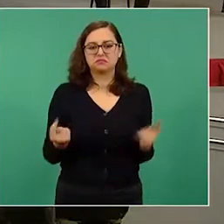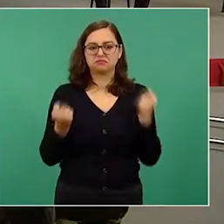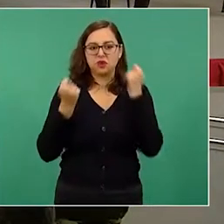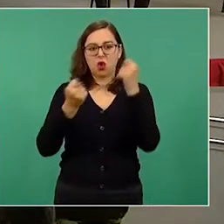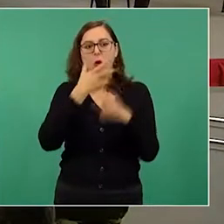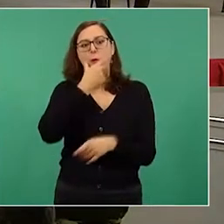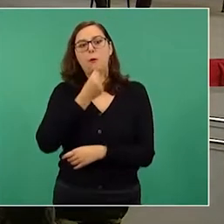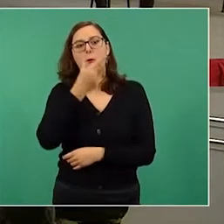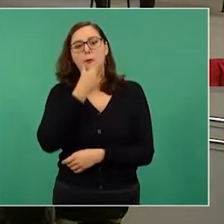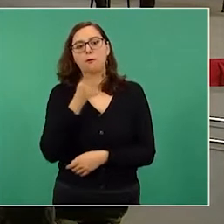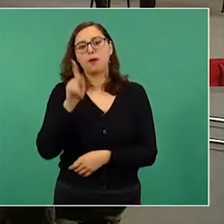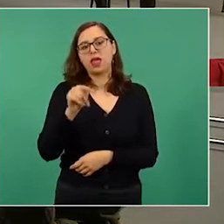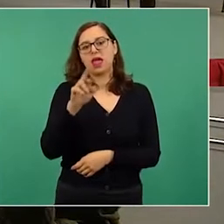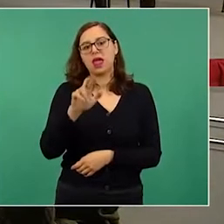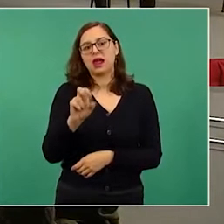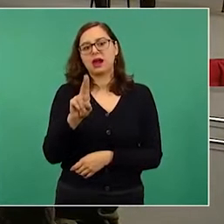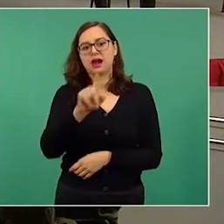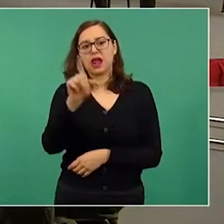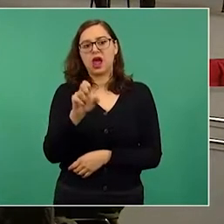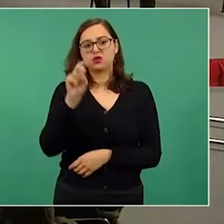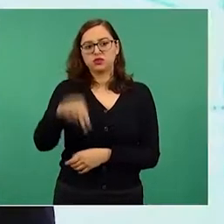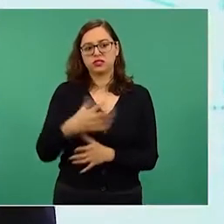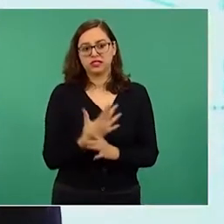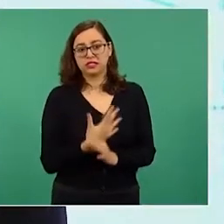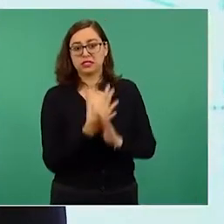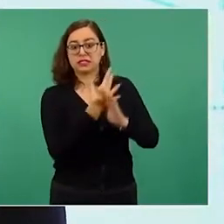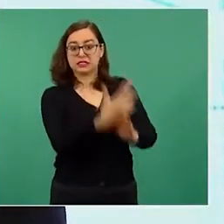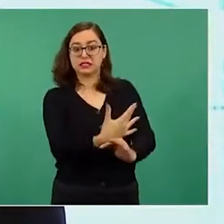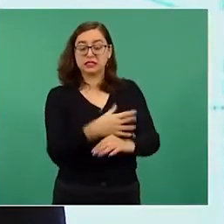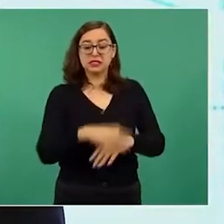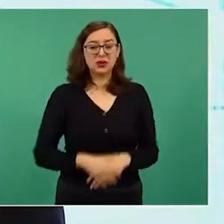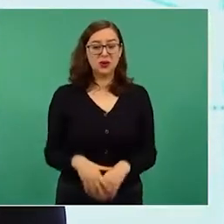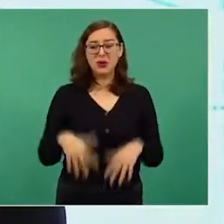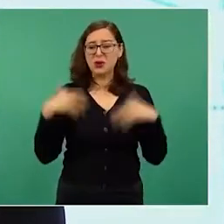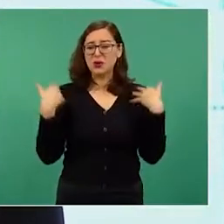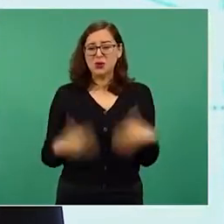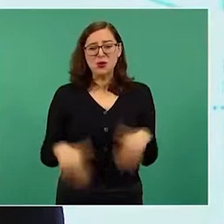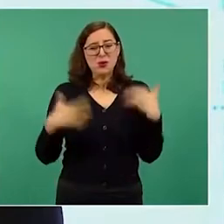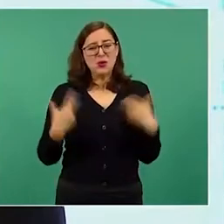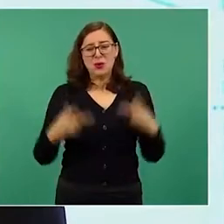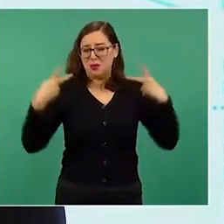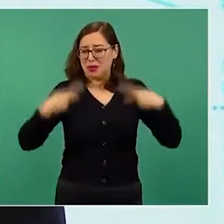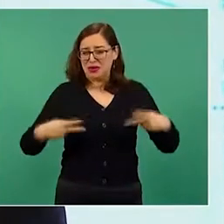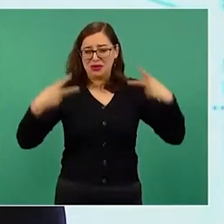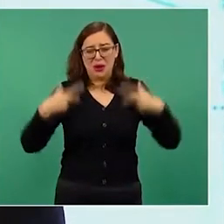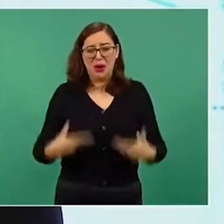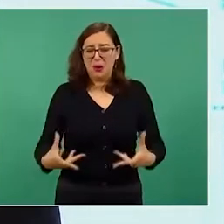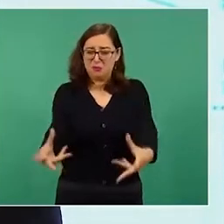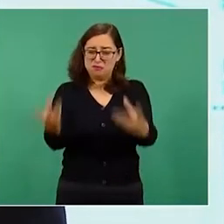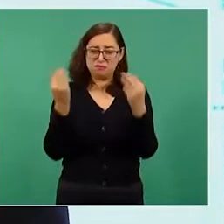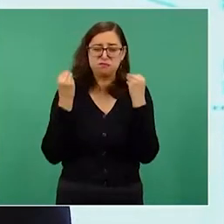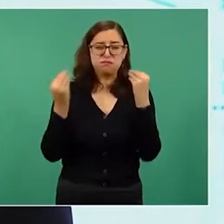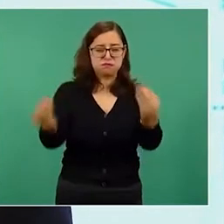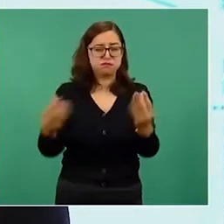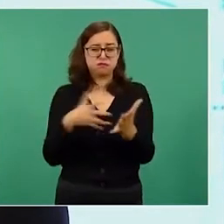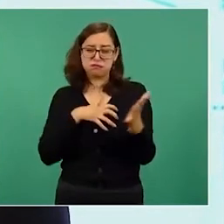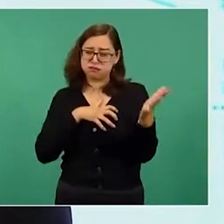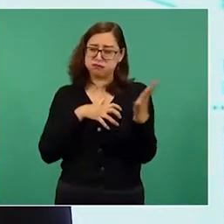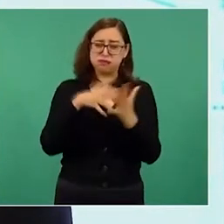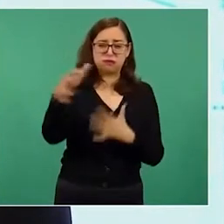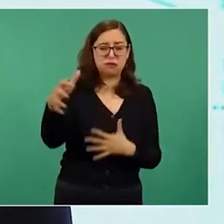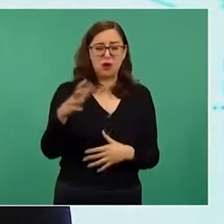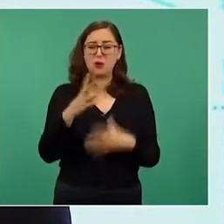Enrique Krause publicó un tuit en el que escribe Inocultable realidad sobre la mortandad en México. Esta y no otra